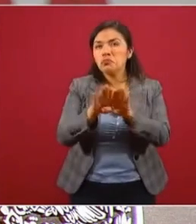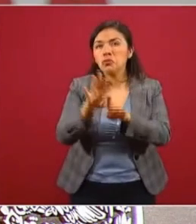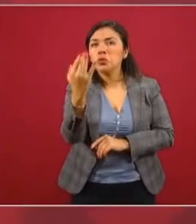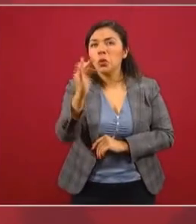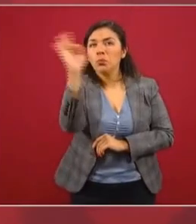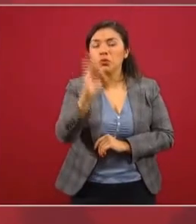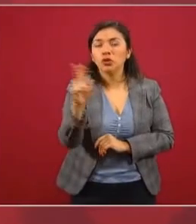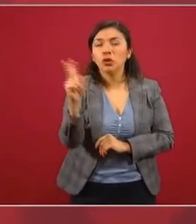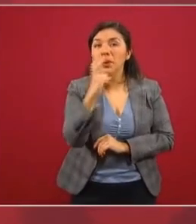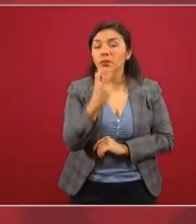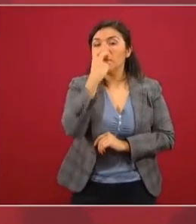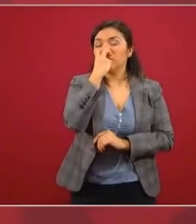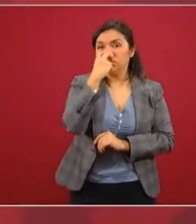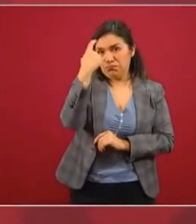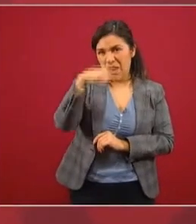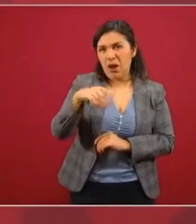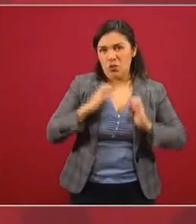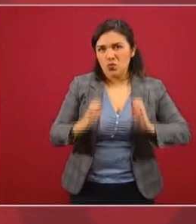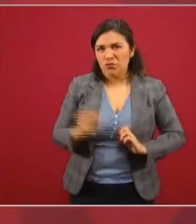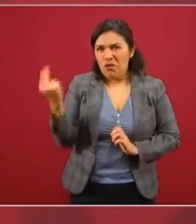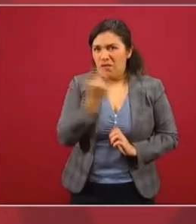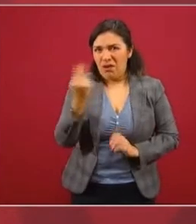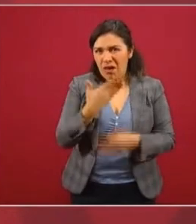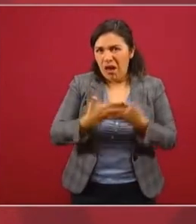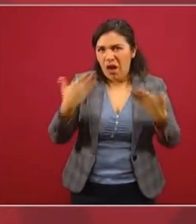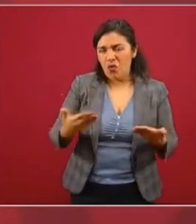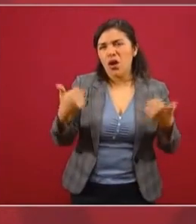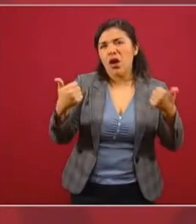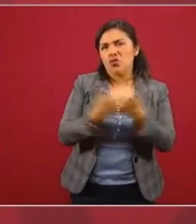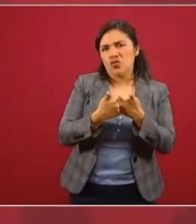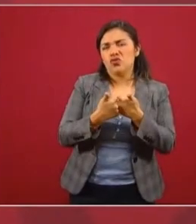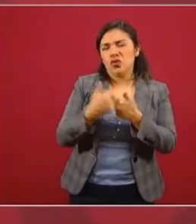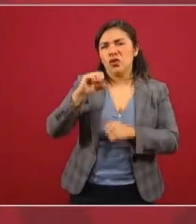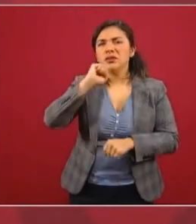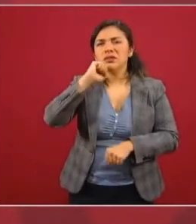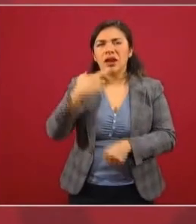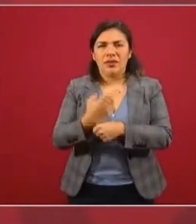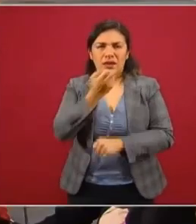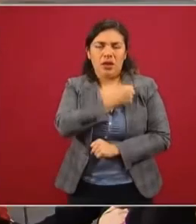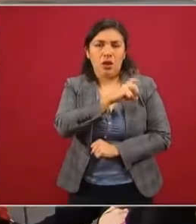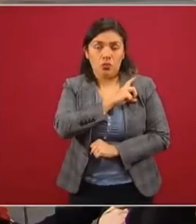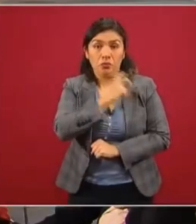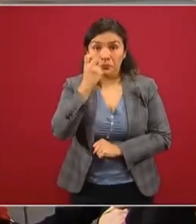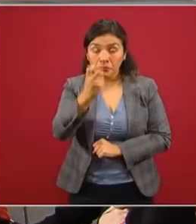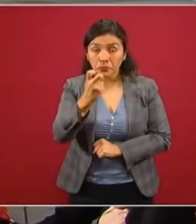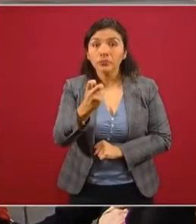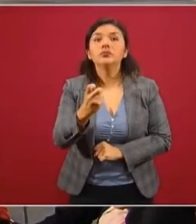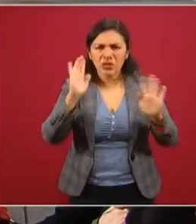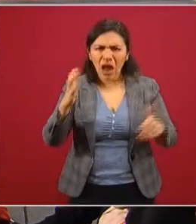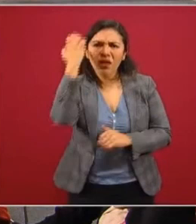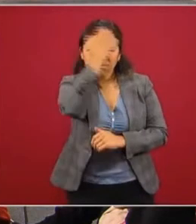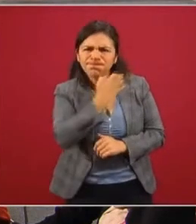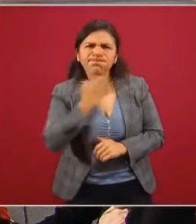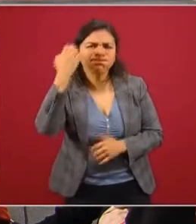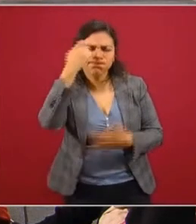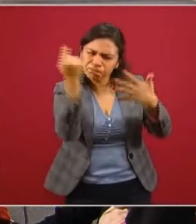invasivos, como son los que se han requerido por parte de la Secretaría de Salud. Estos se han evaluado,